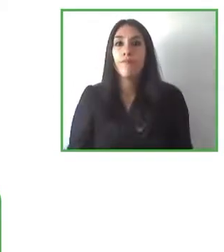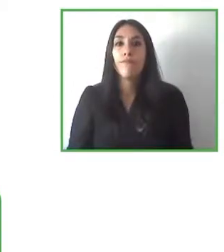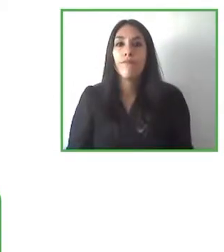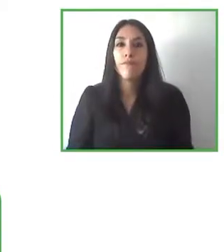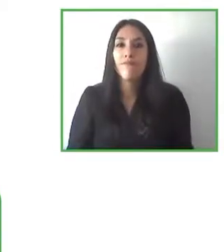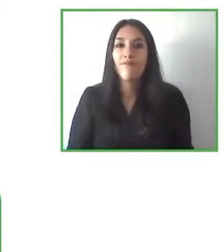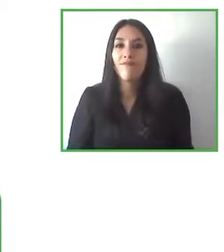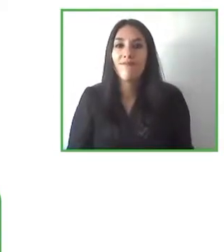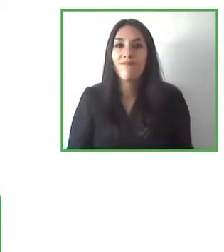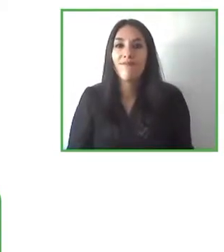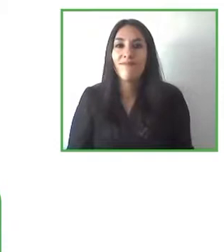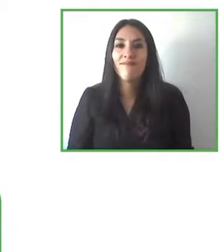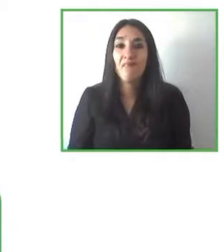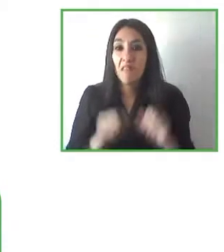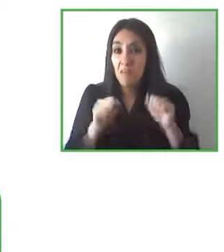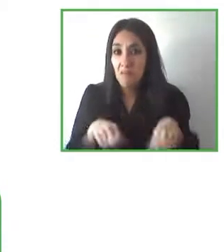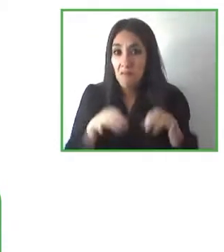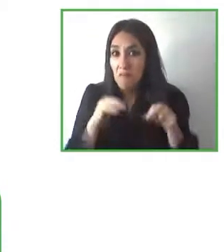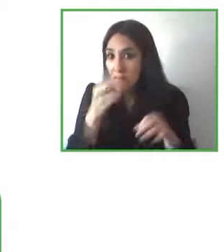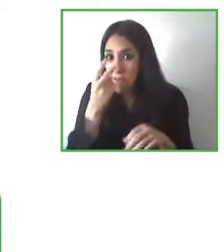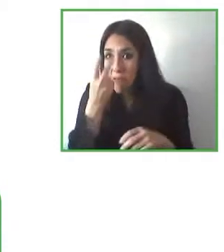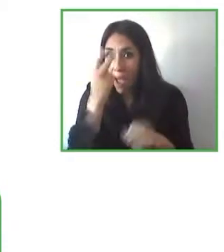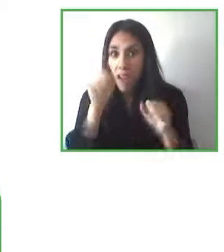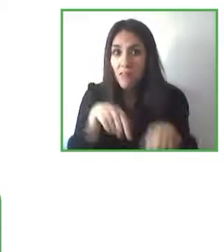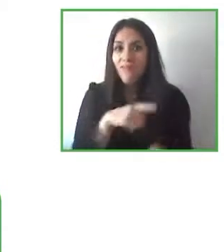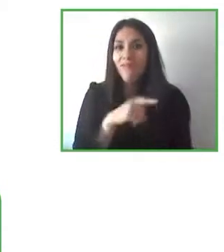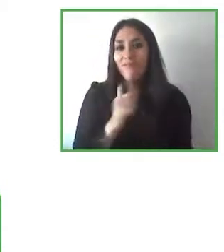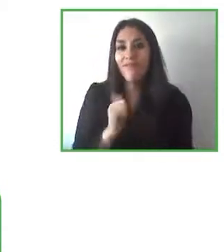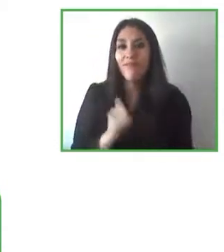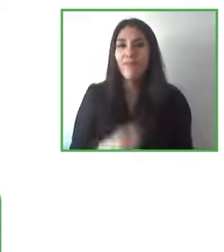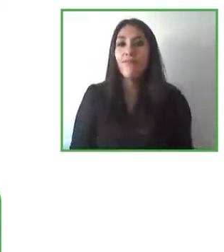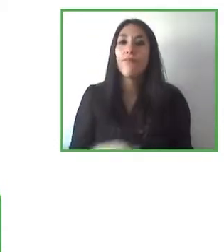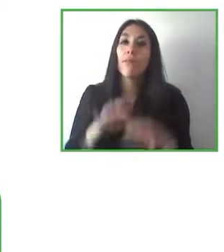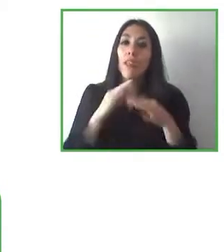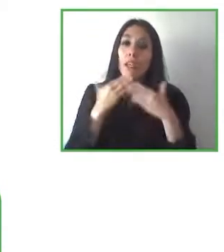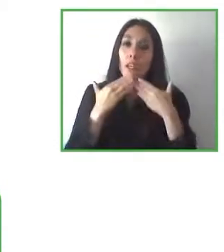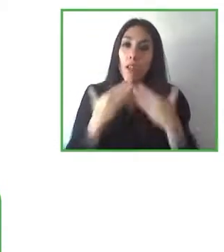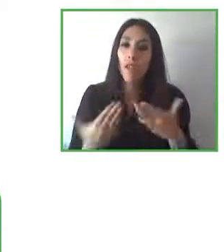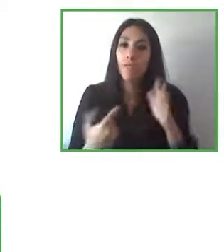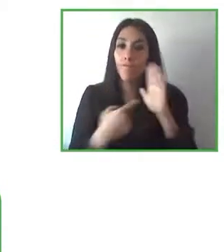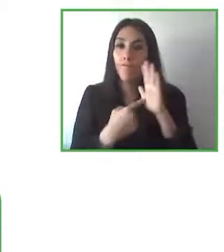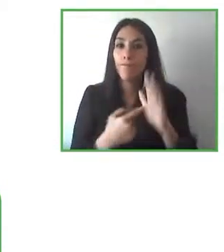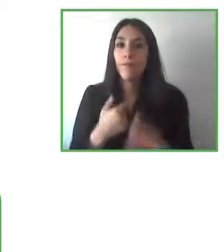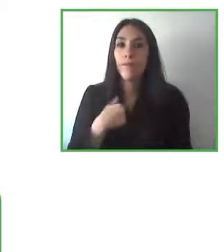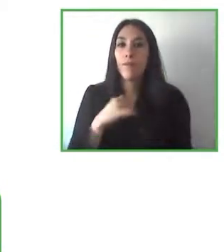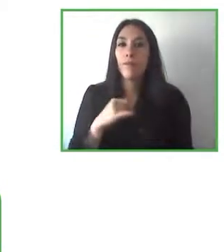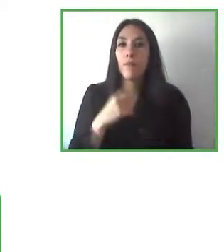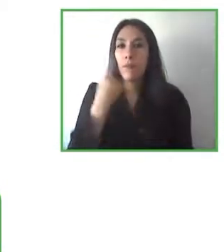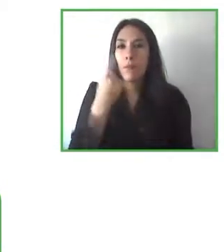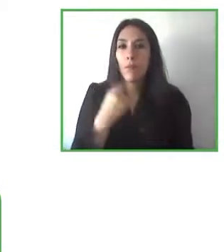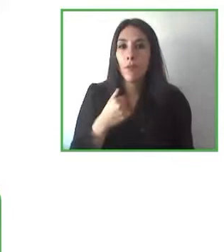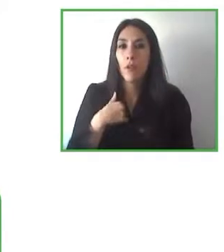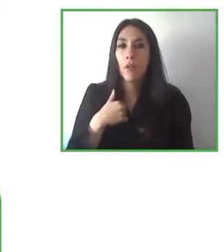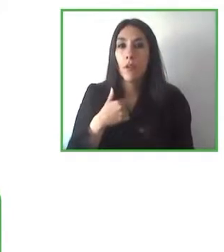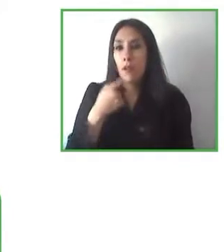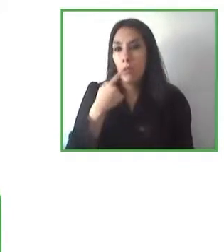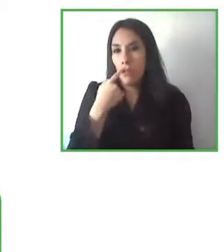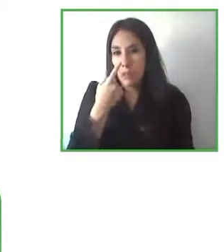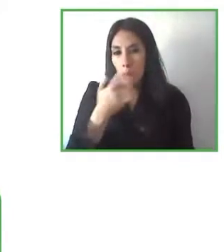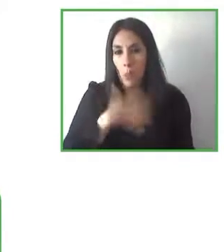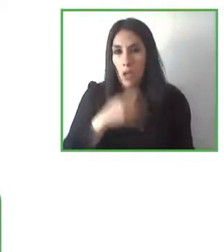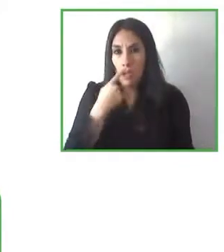una sí por supuesto una que digamos ya la he utilizado al final es el concepto de Smart City